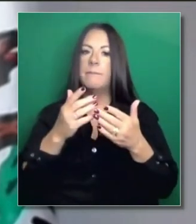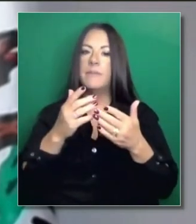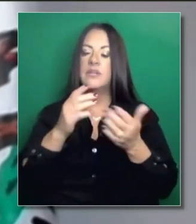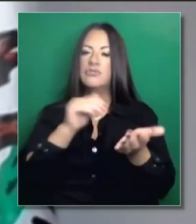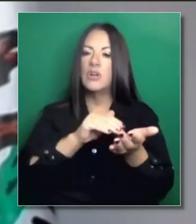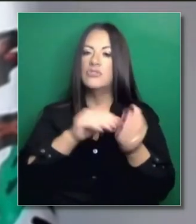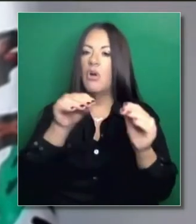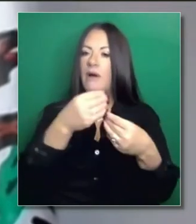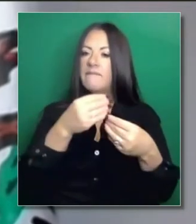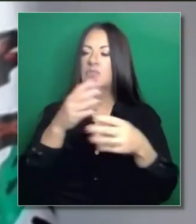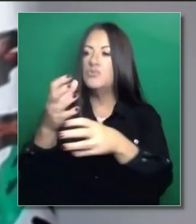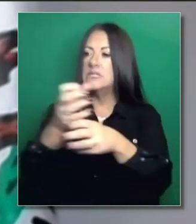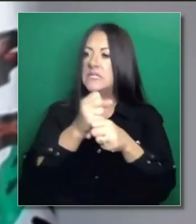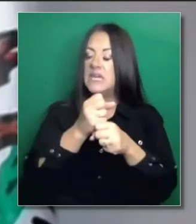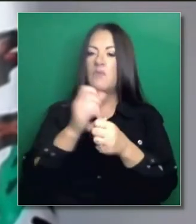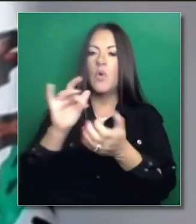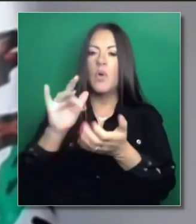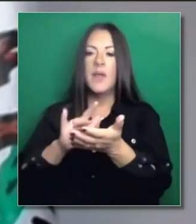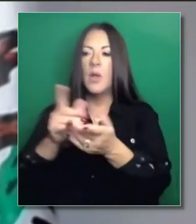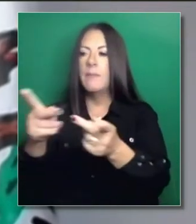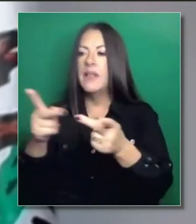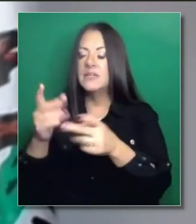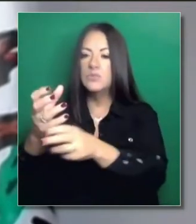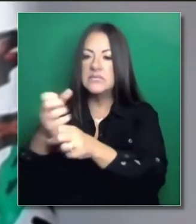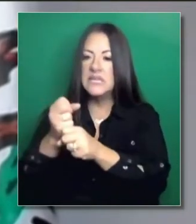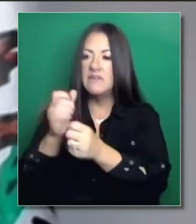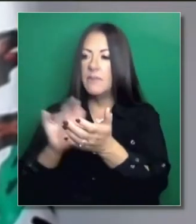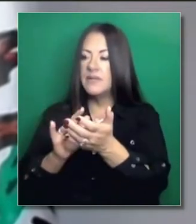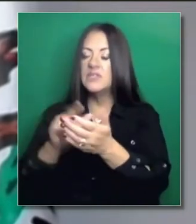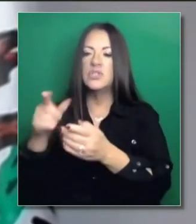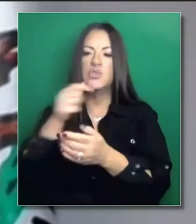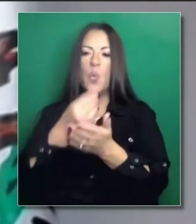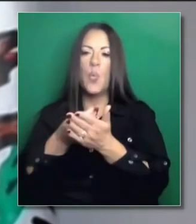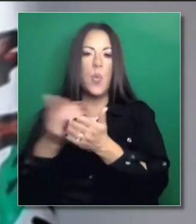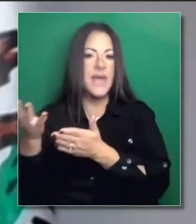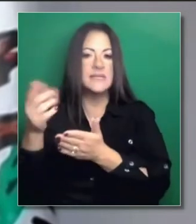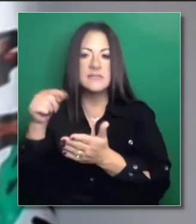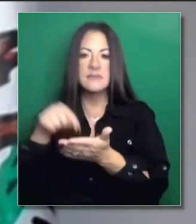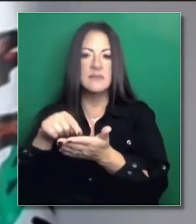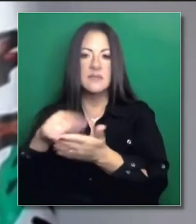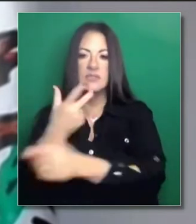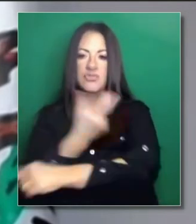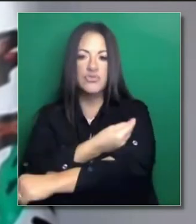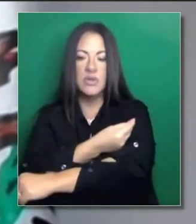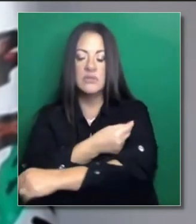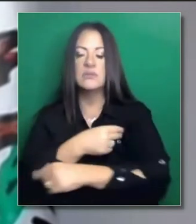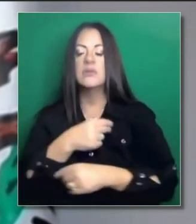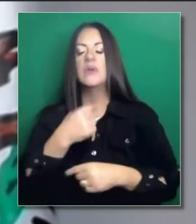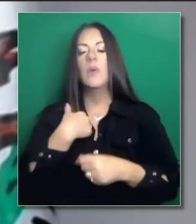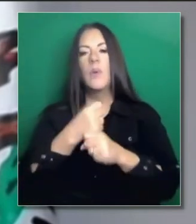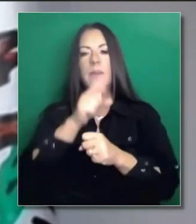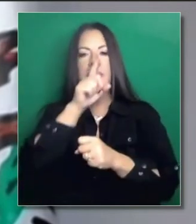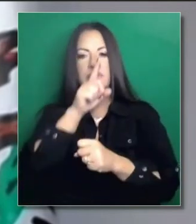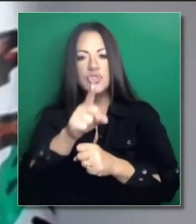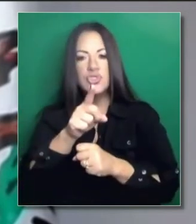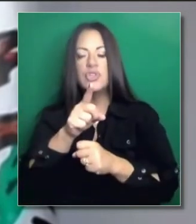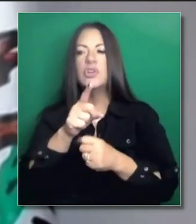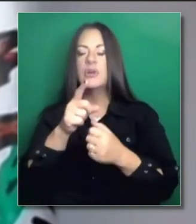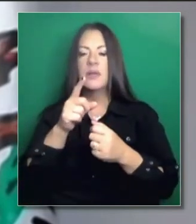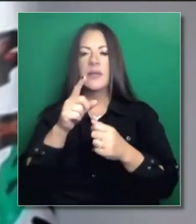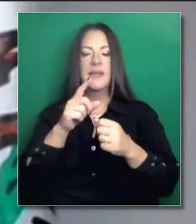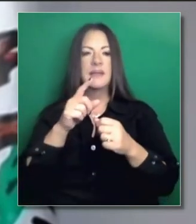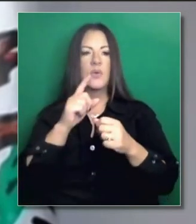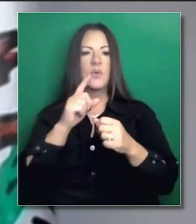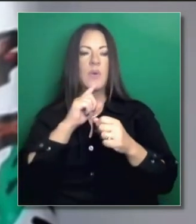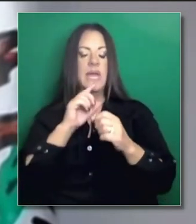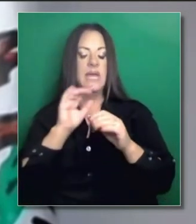tengan la flexibilidad que asegura que no están desperdiciando vacunas. Añadiendo a la descripción de